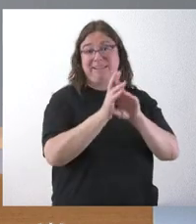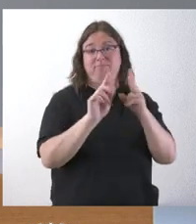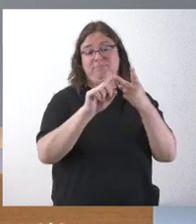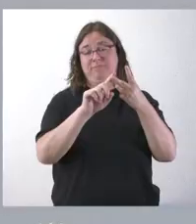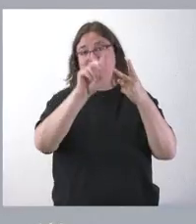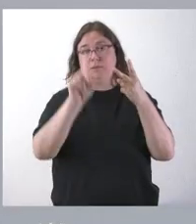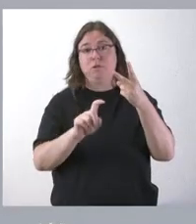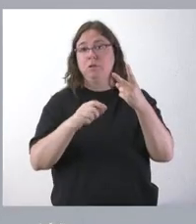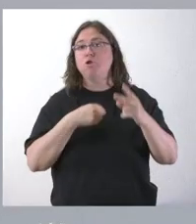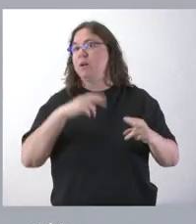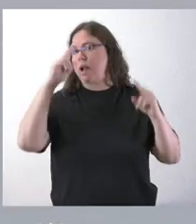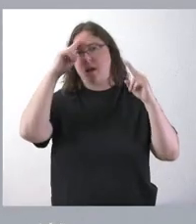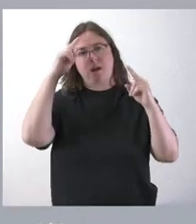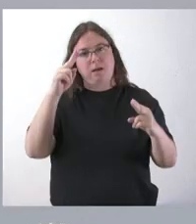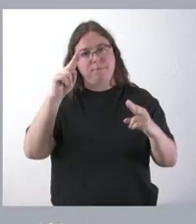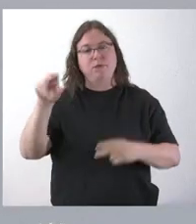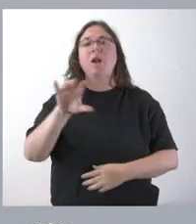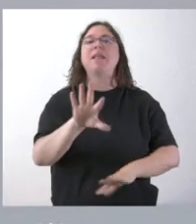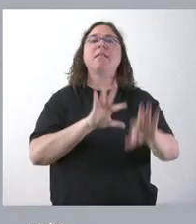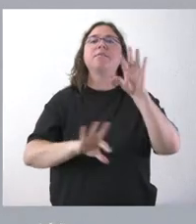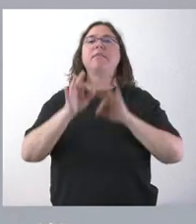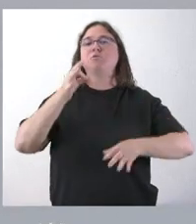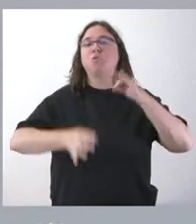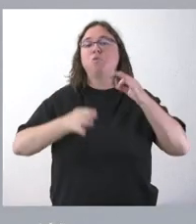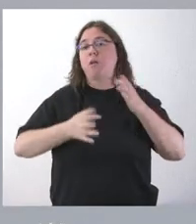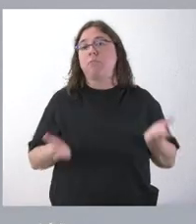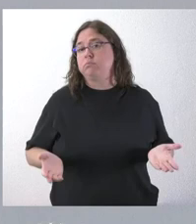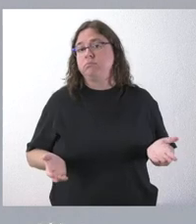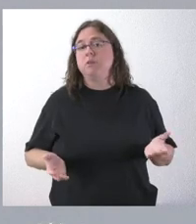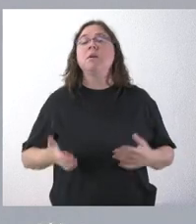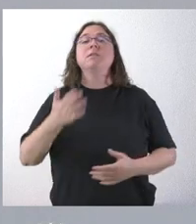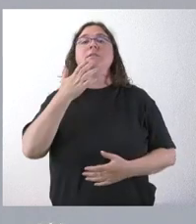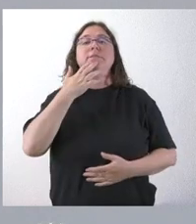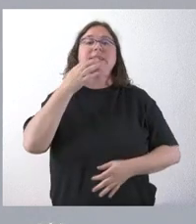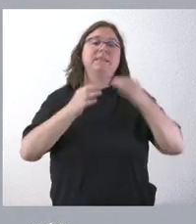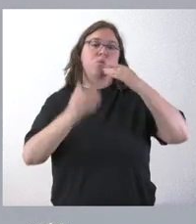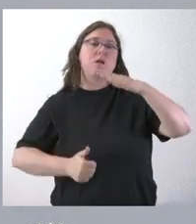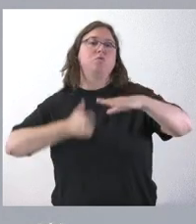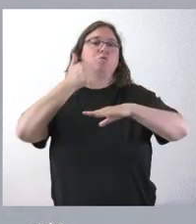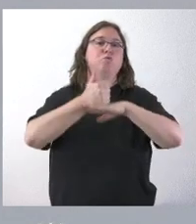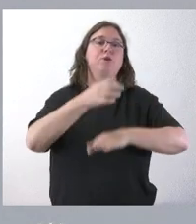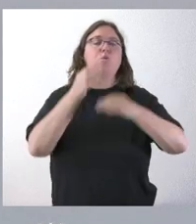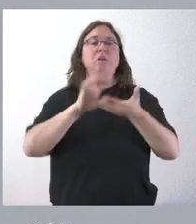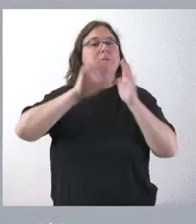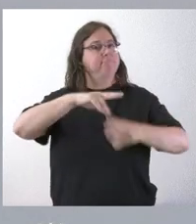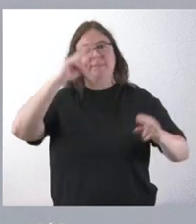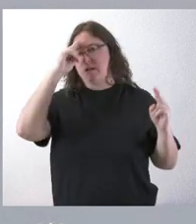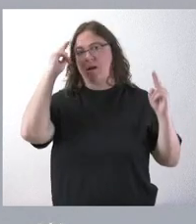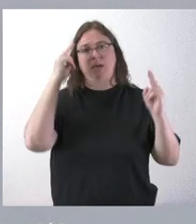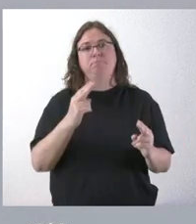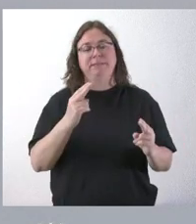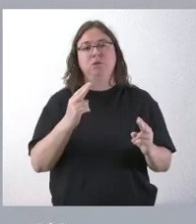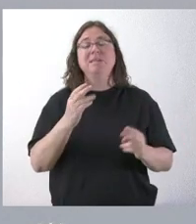nuestro respeto siempre a las decisiones judiciales, en este caso al Tribunal Superior de Justicia de Castilla y León. Siempre tenemos este respeto, tanto